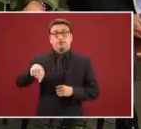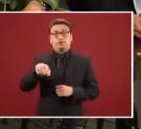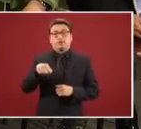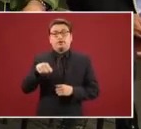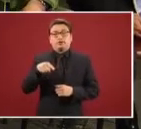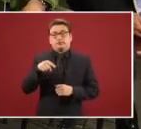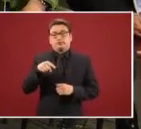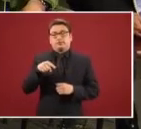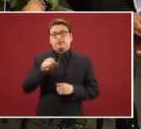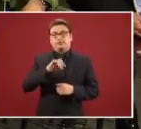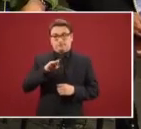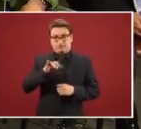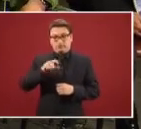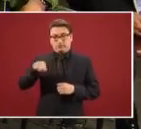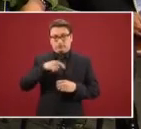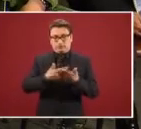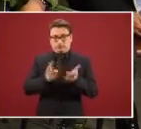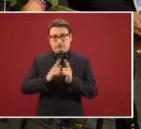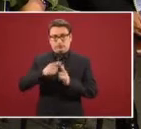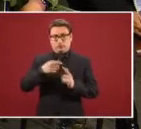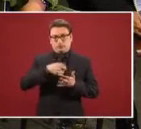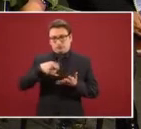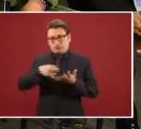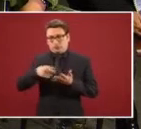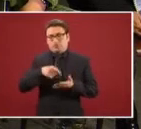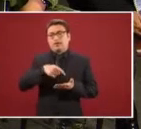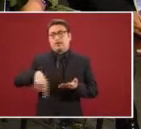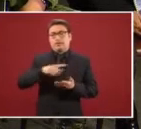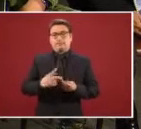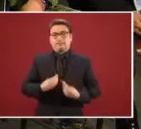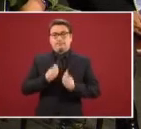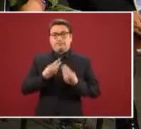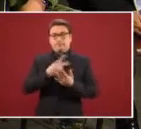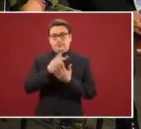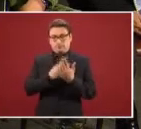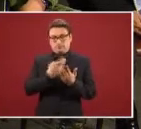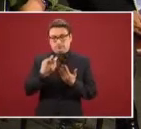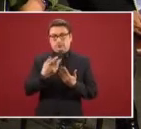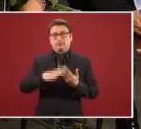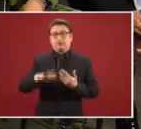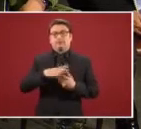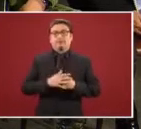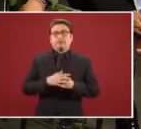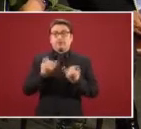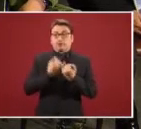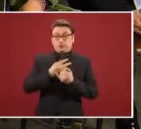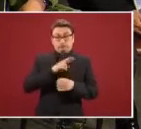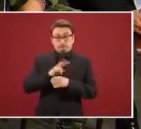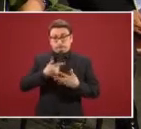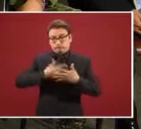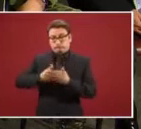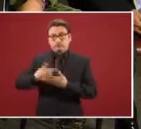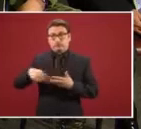en el sur del país, y quedó a cargo de censo y registro y ofrecimiento de